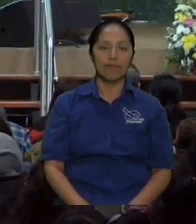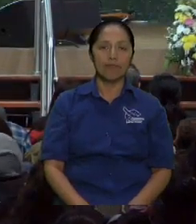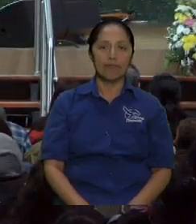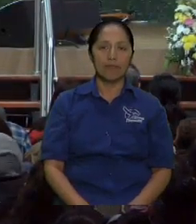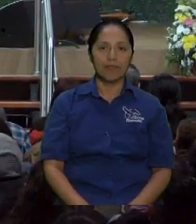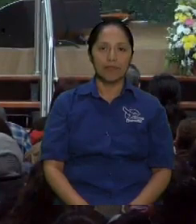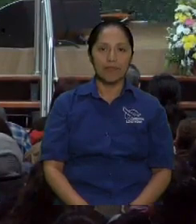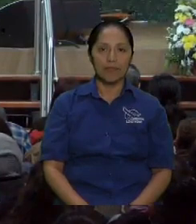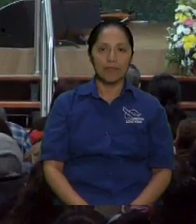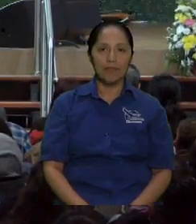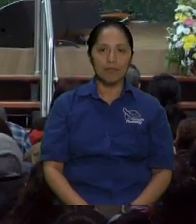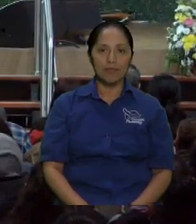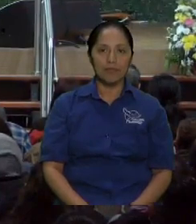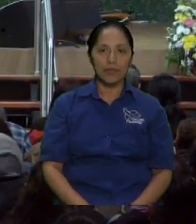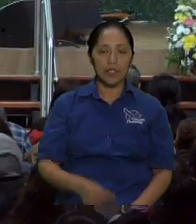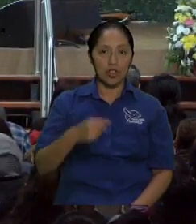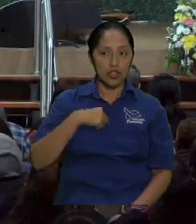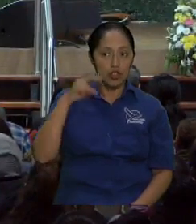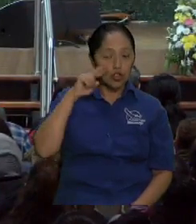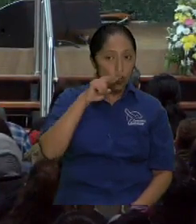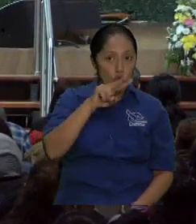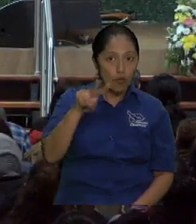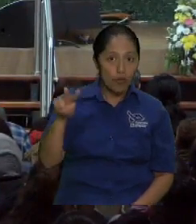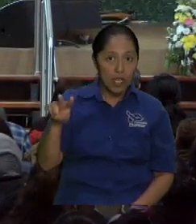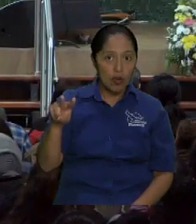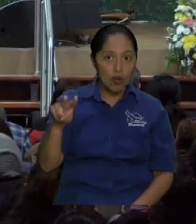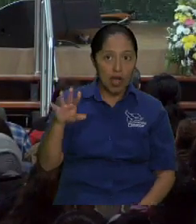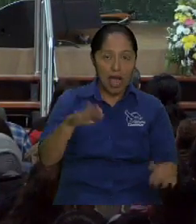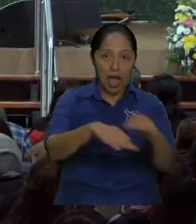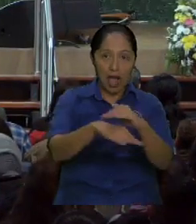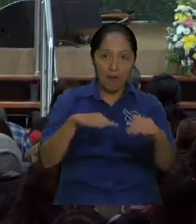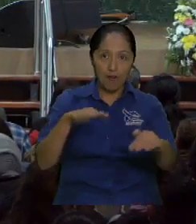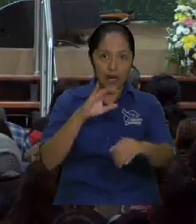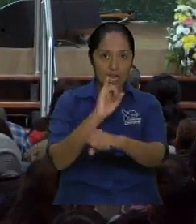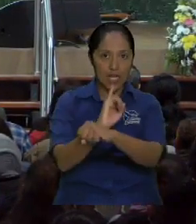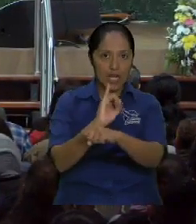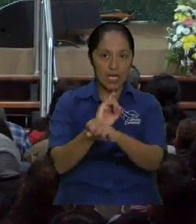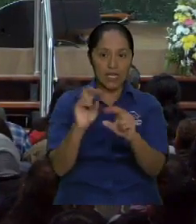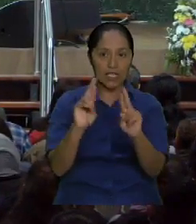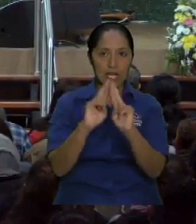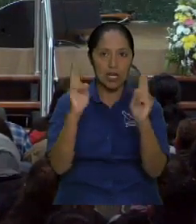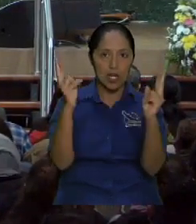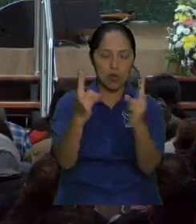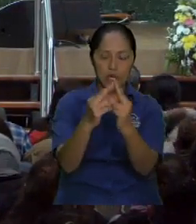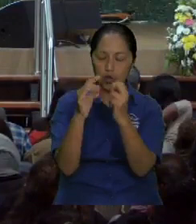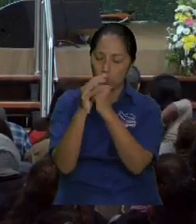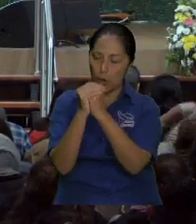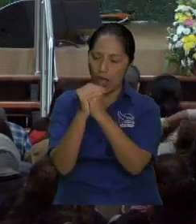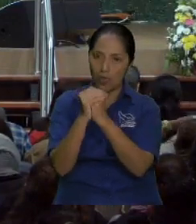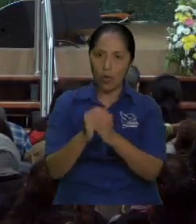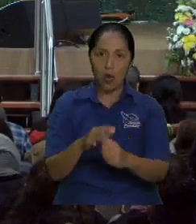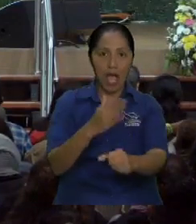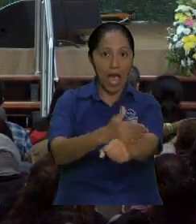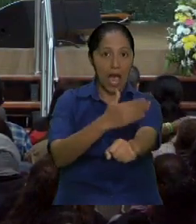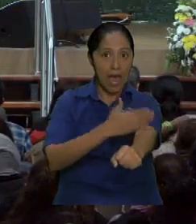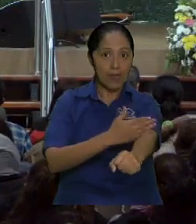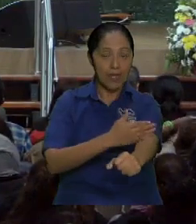pero aquí afuerita se reúnen en todos lados y ya van a servir qué lindo bueno sigamos pues